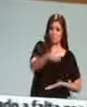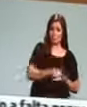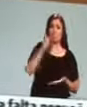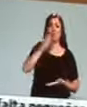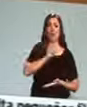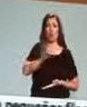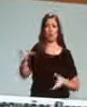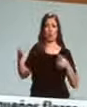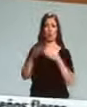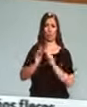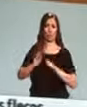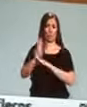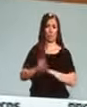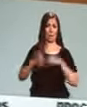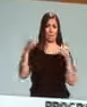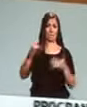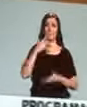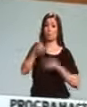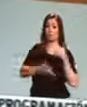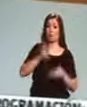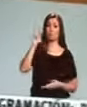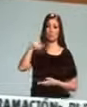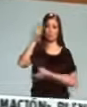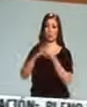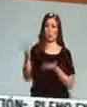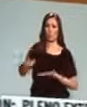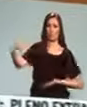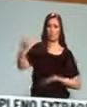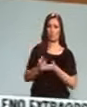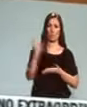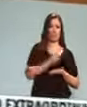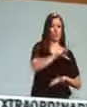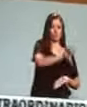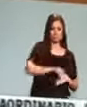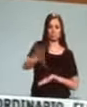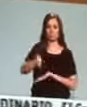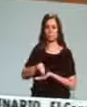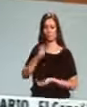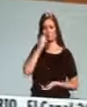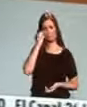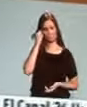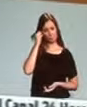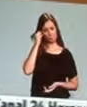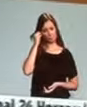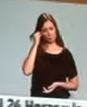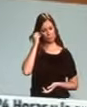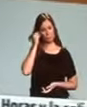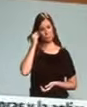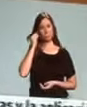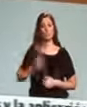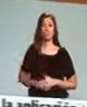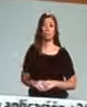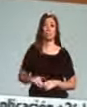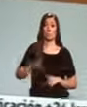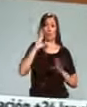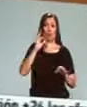y a las de los grupos parlamentarios vasco y catalán por otro. A nadie se le oculta que por encima